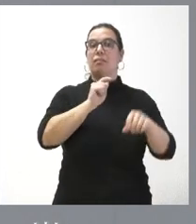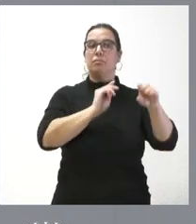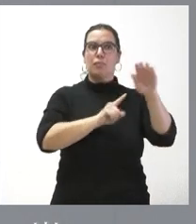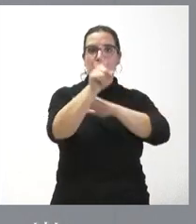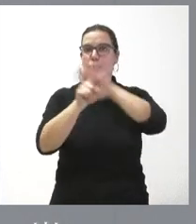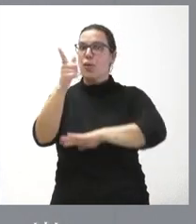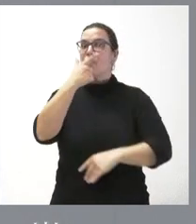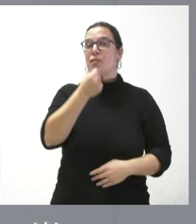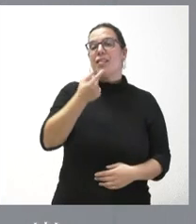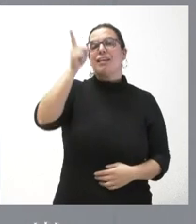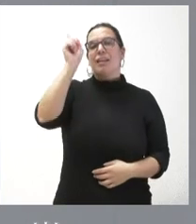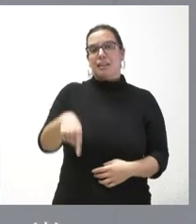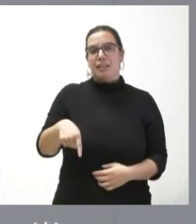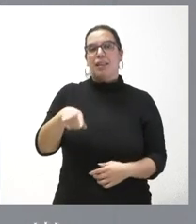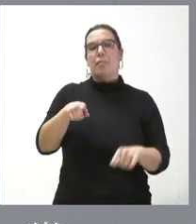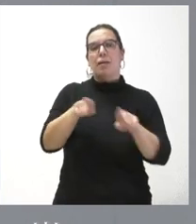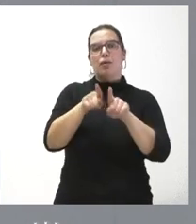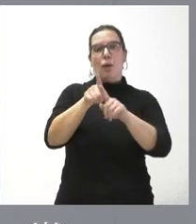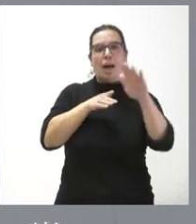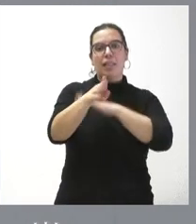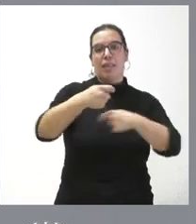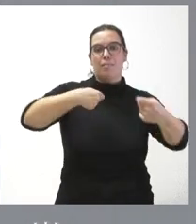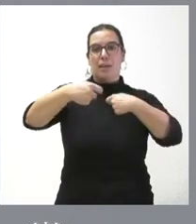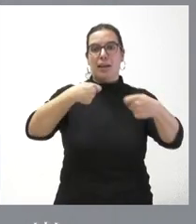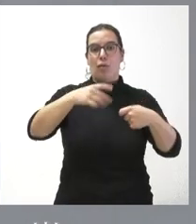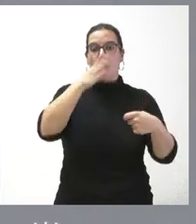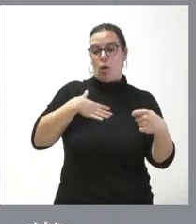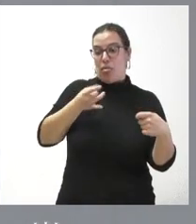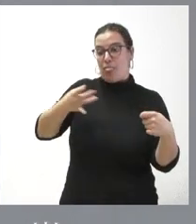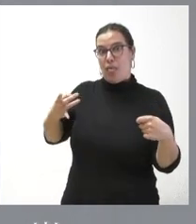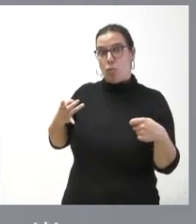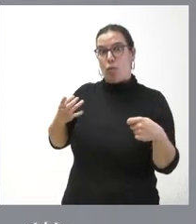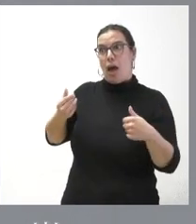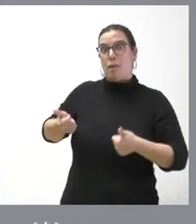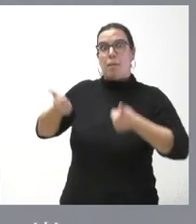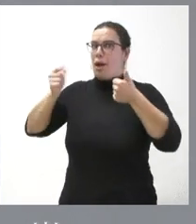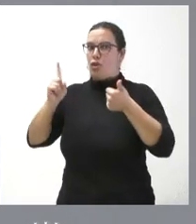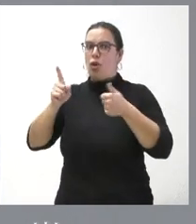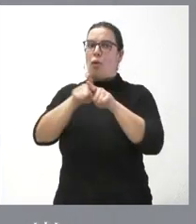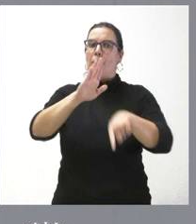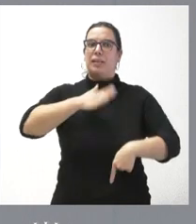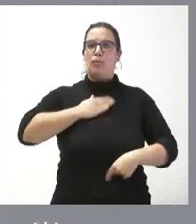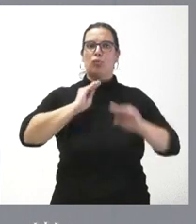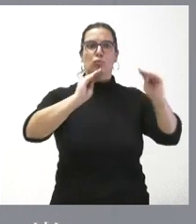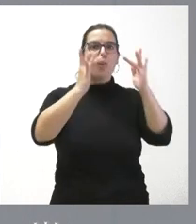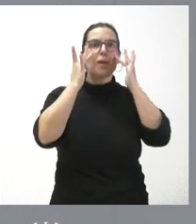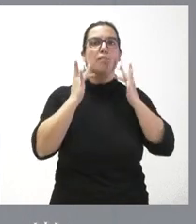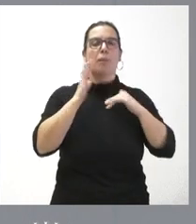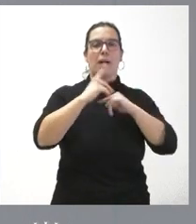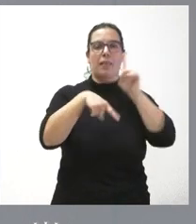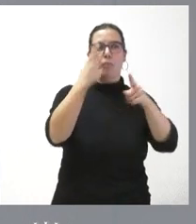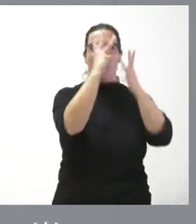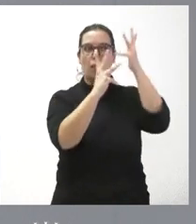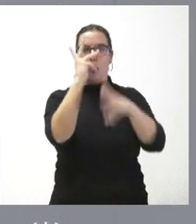éstas puedan acceder al mercado porque no consume su cuota de endeudamiento. Todo lo contrario, computa como patrimonio neto a efectos de capitalización